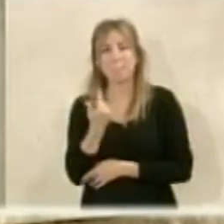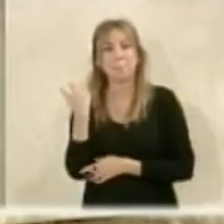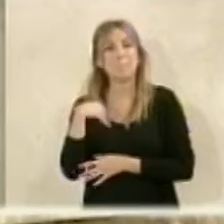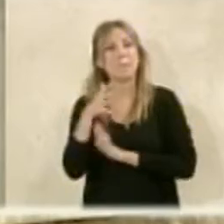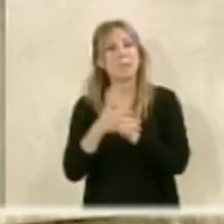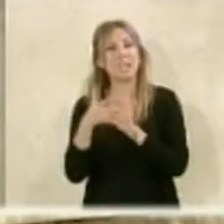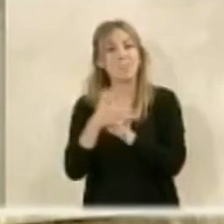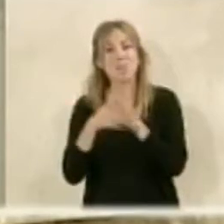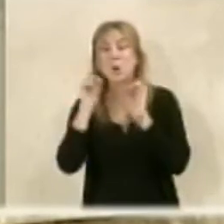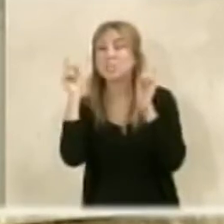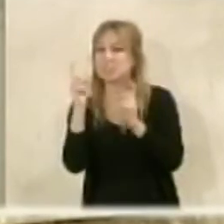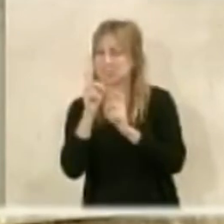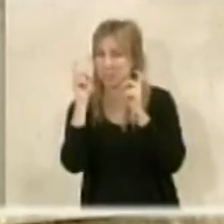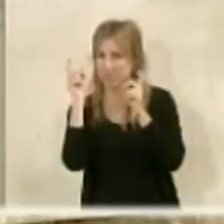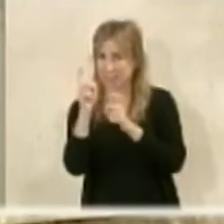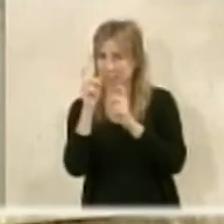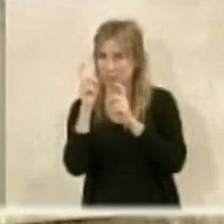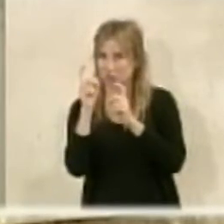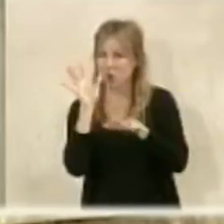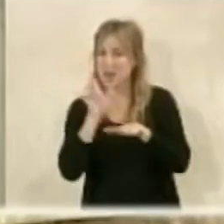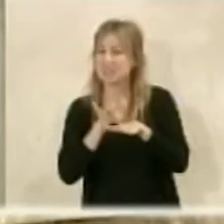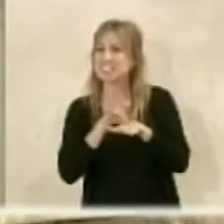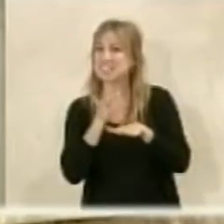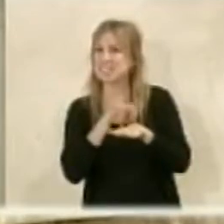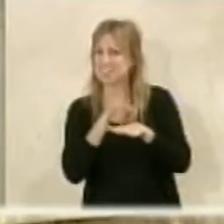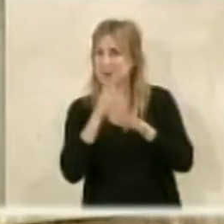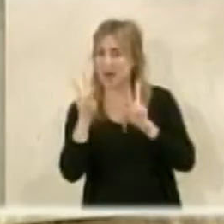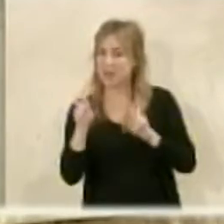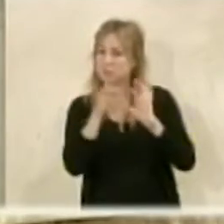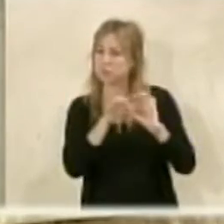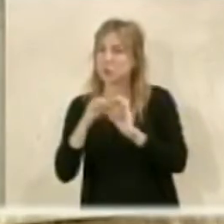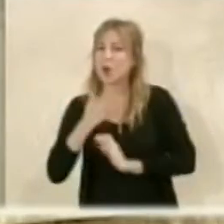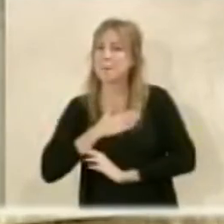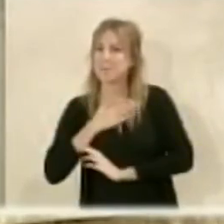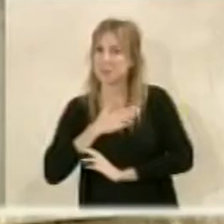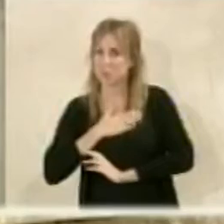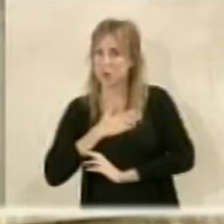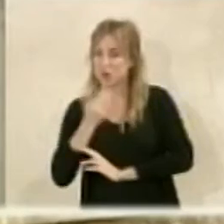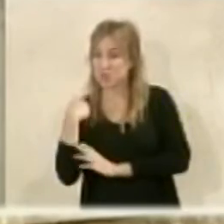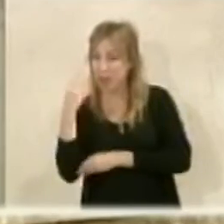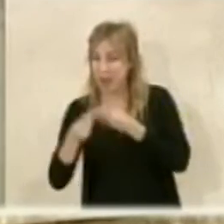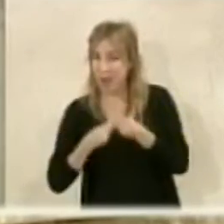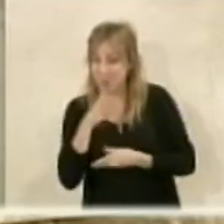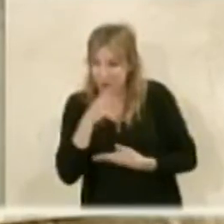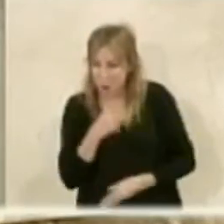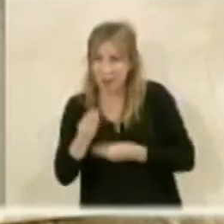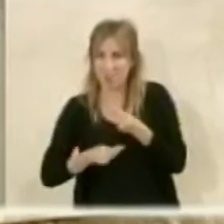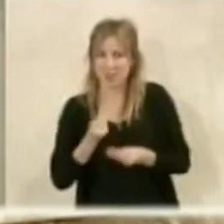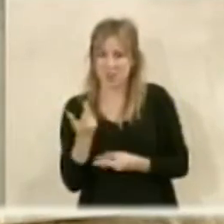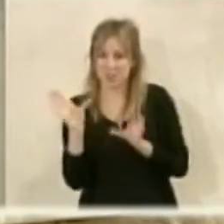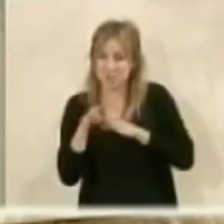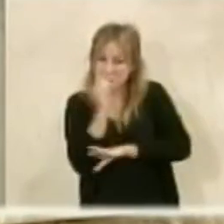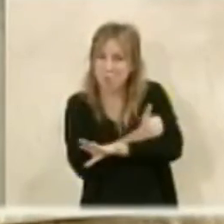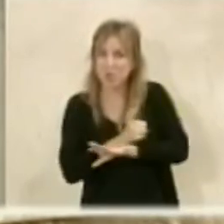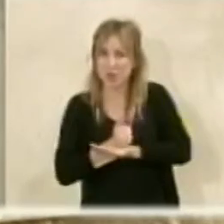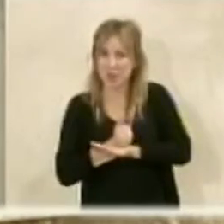ratificando e insistiendo que la sensibilidad con respecto al tema del patrimonio es momento de hacerlo y para eso desde el grupo de